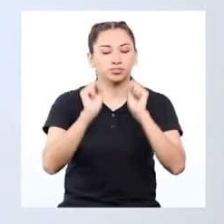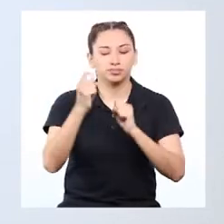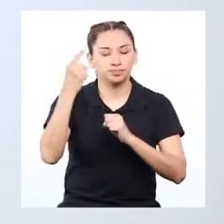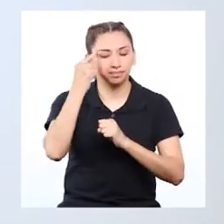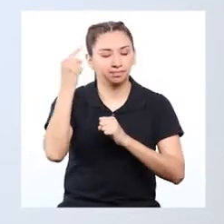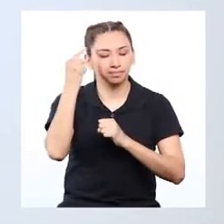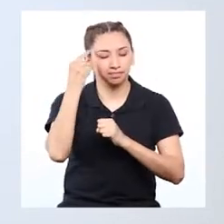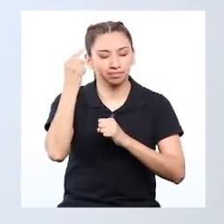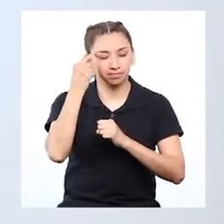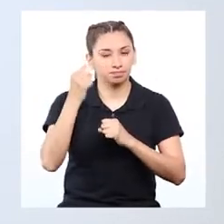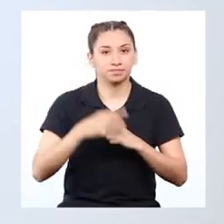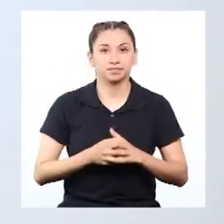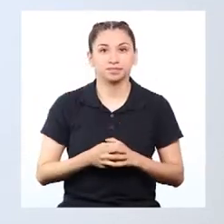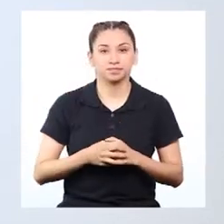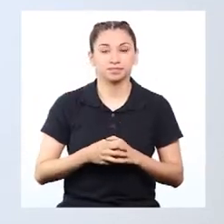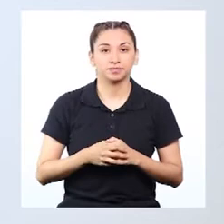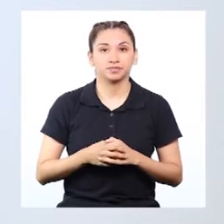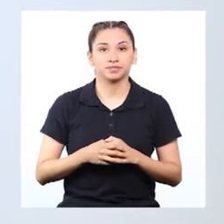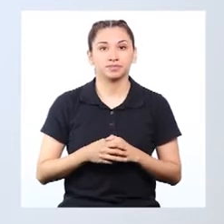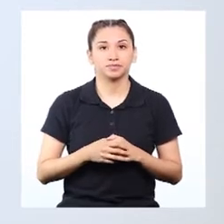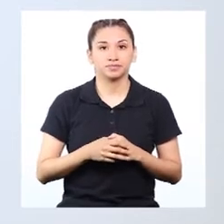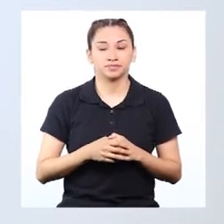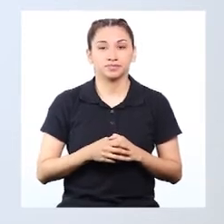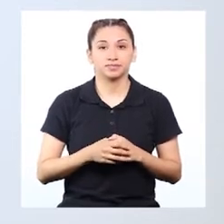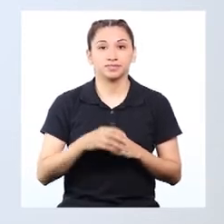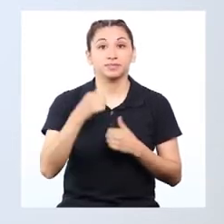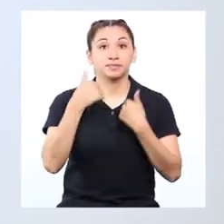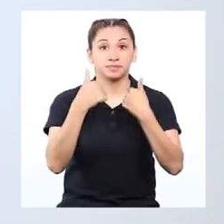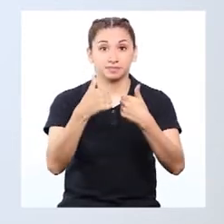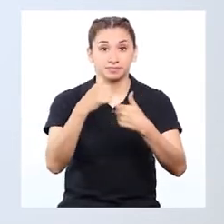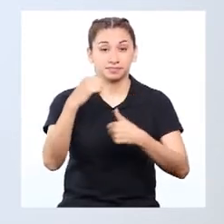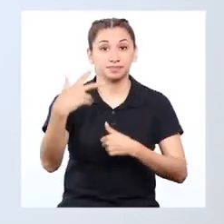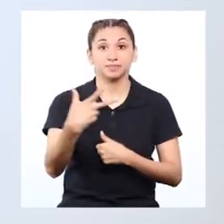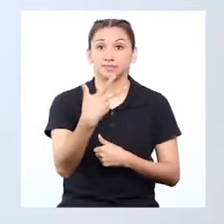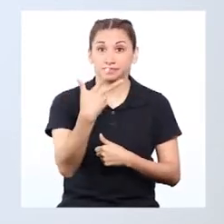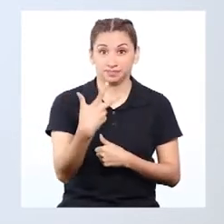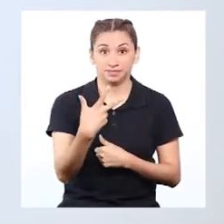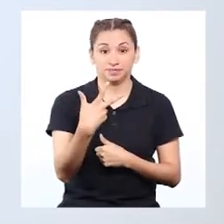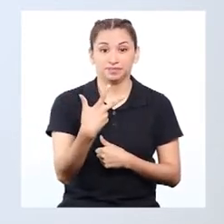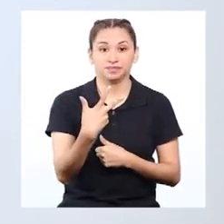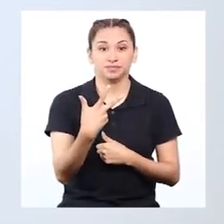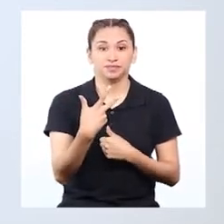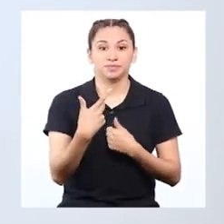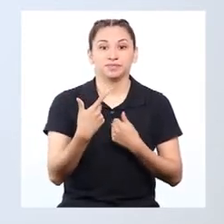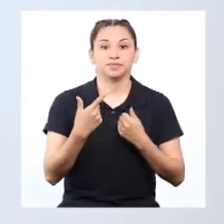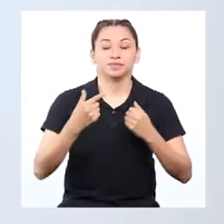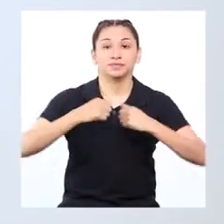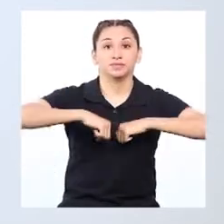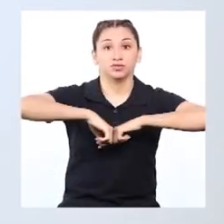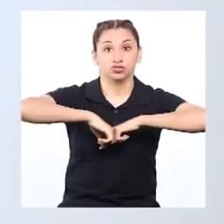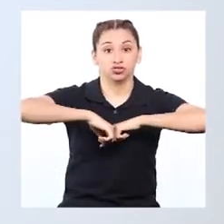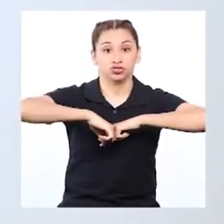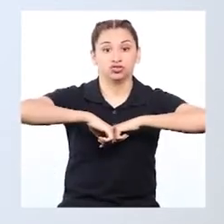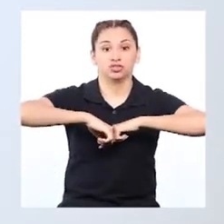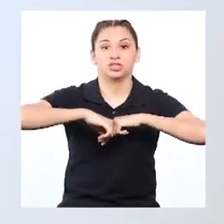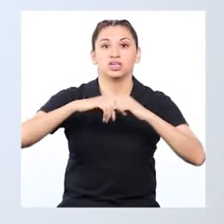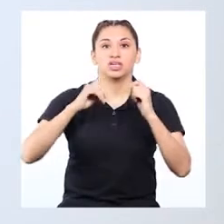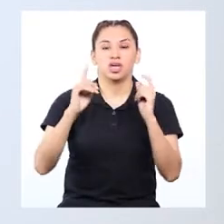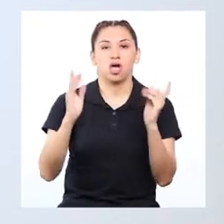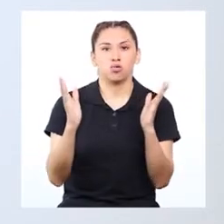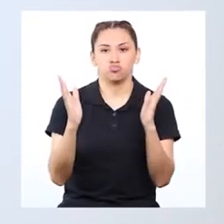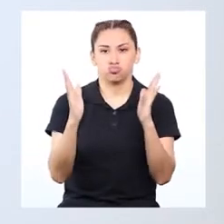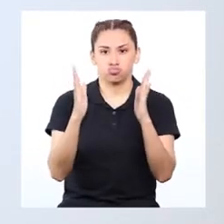¡Eso! ¡Muy bien! Tercero. Juntamos lentamente nuestras rodillas